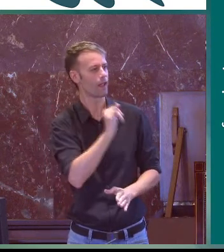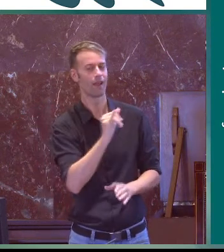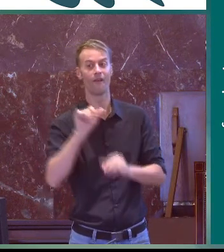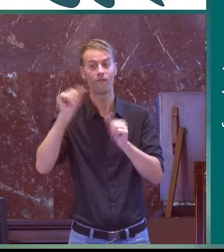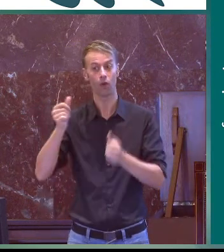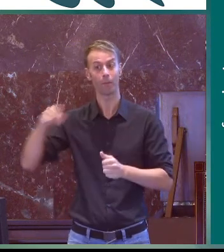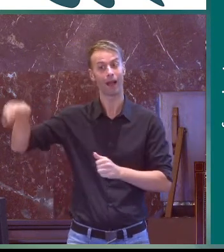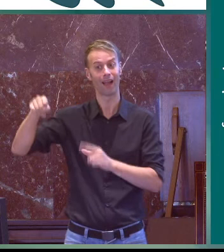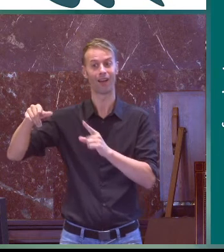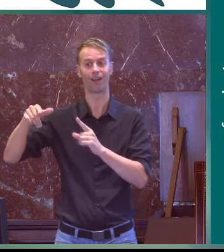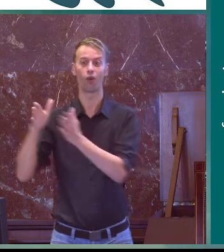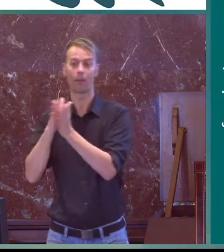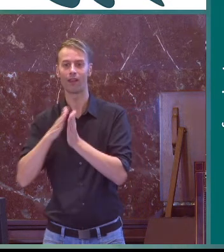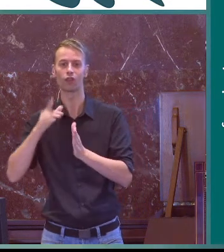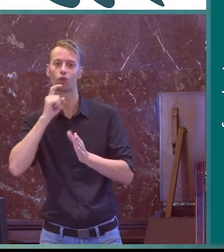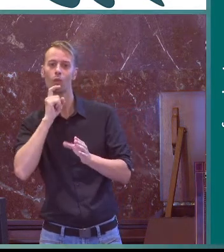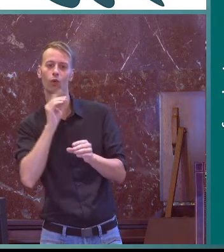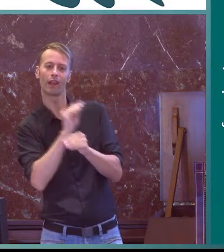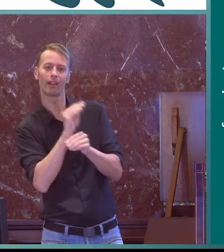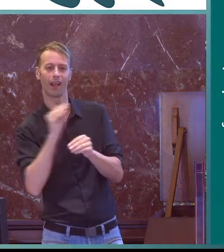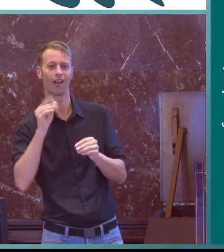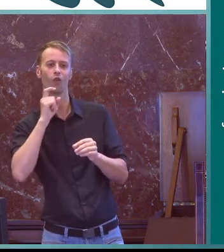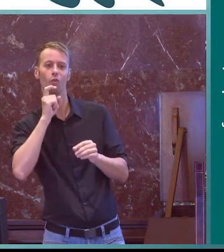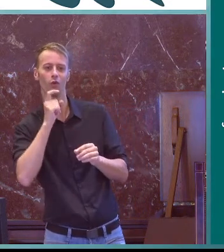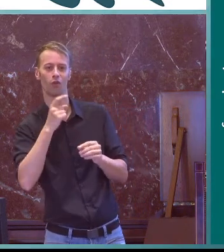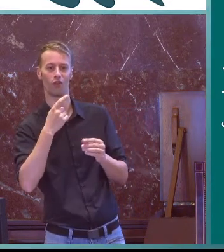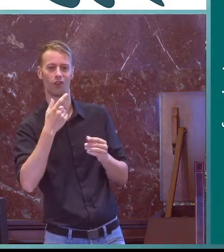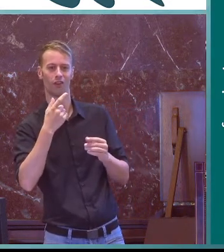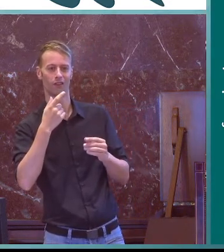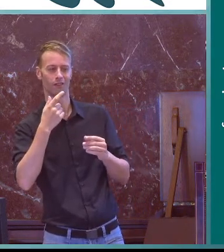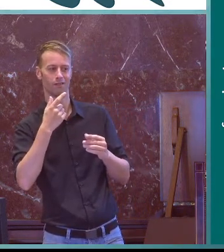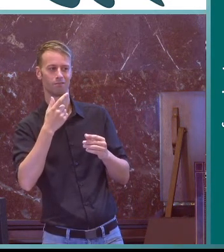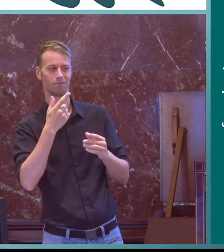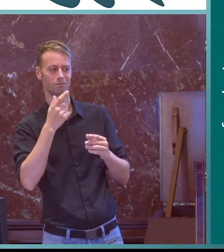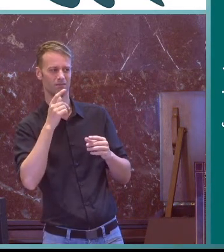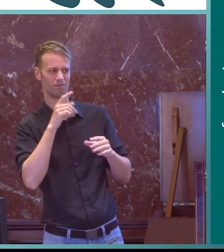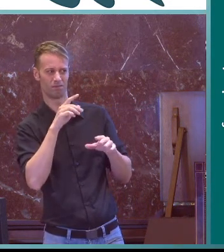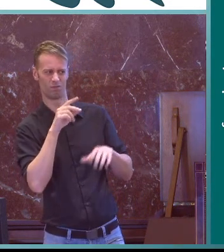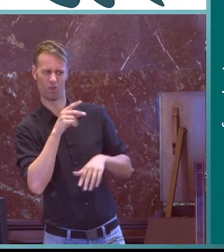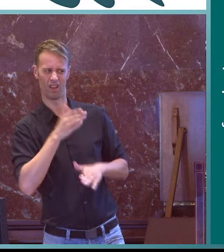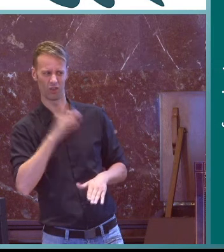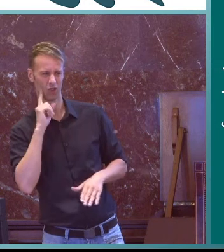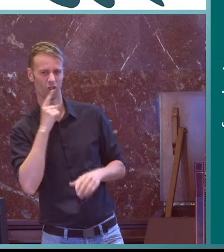cosas que pueden afectar a su hijo la forma de tratarse la forma de